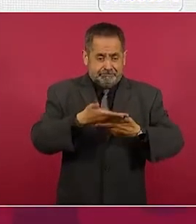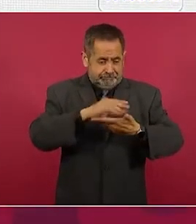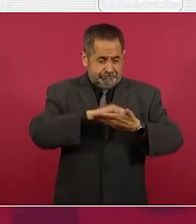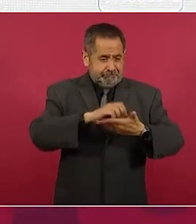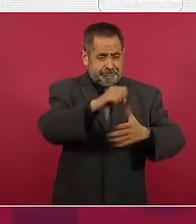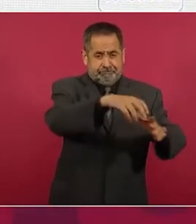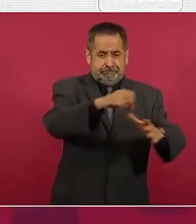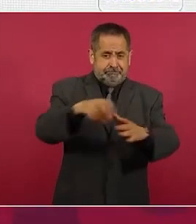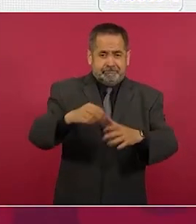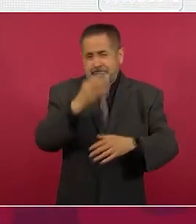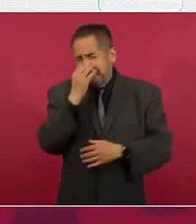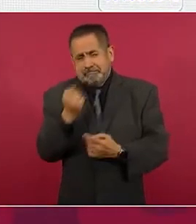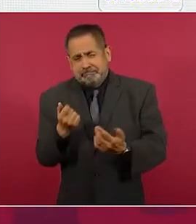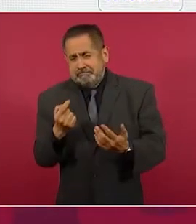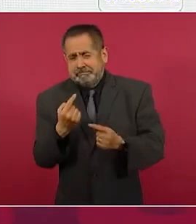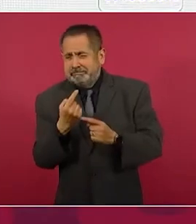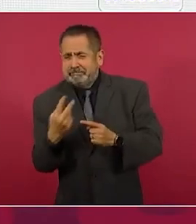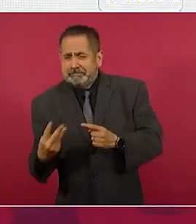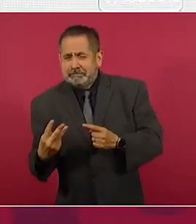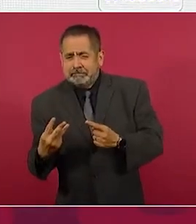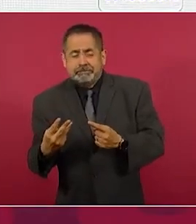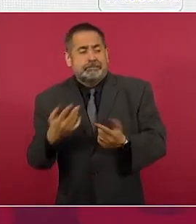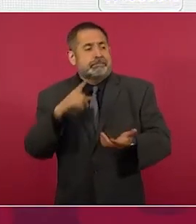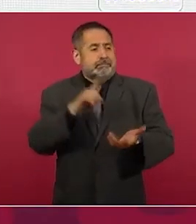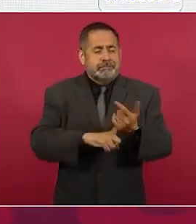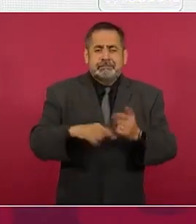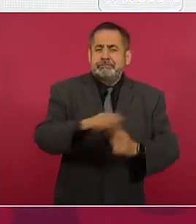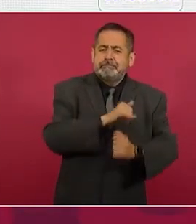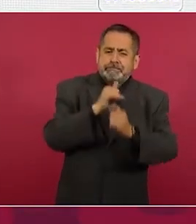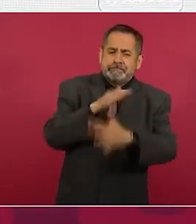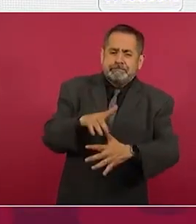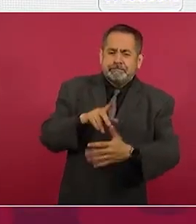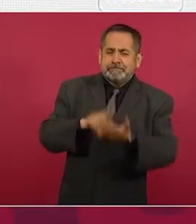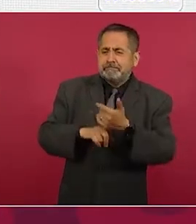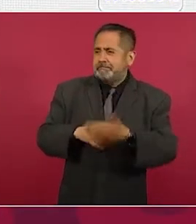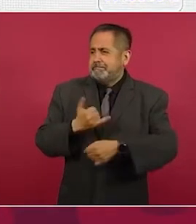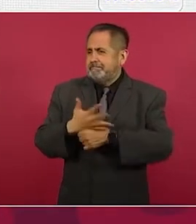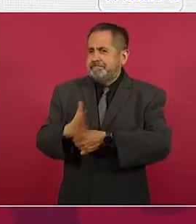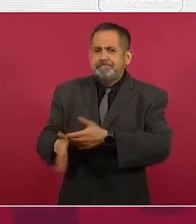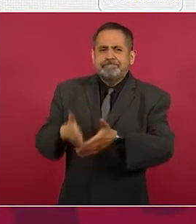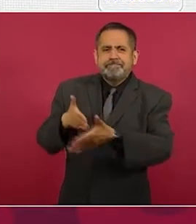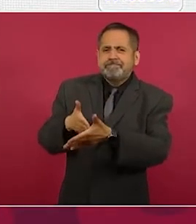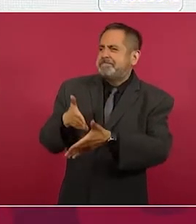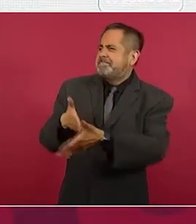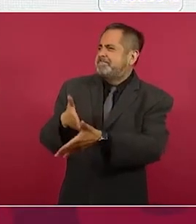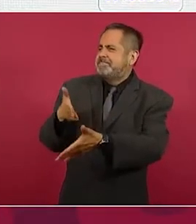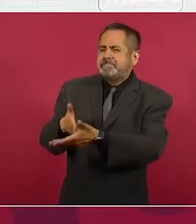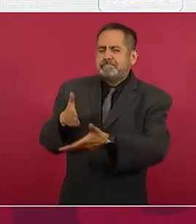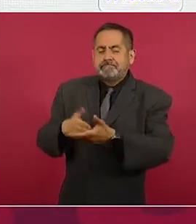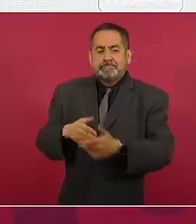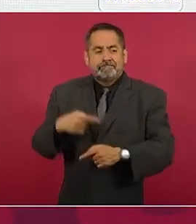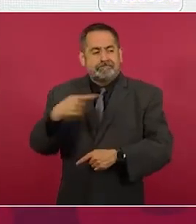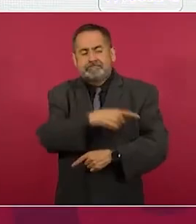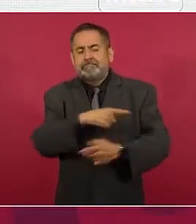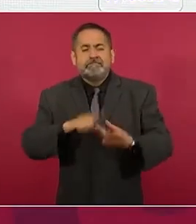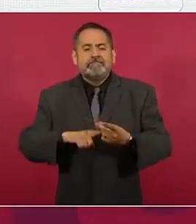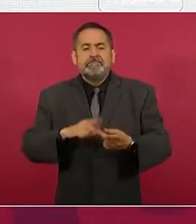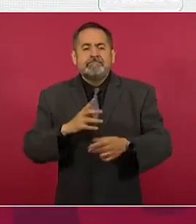las trampas o boicot del INE,